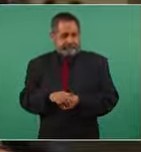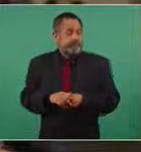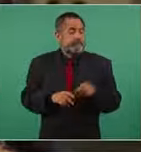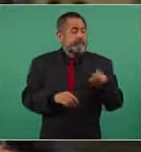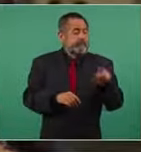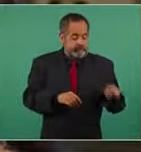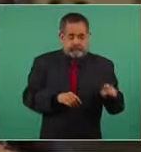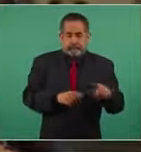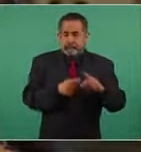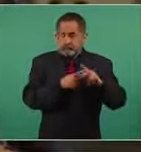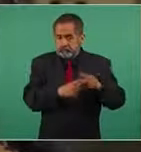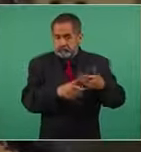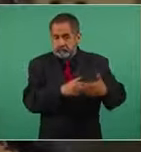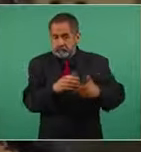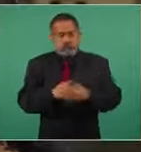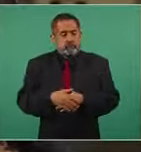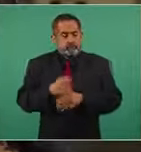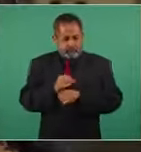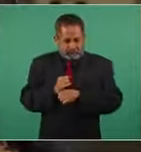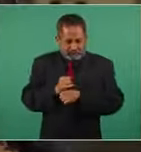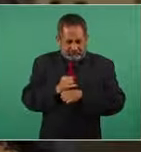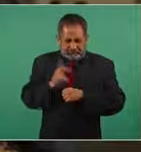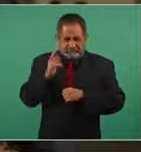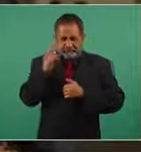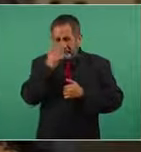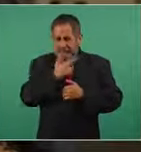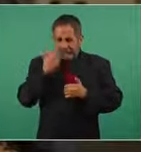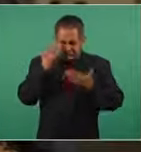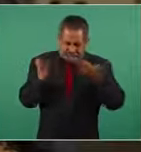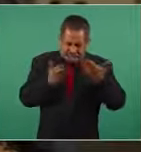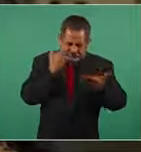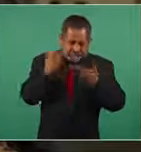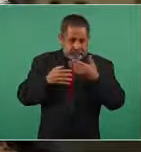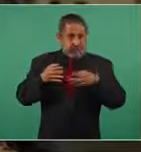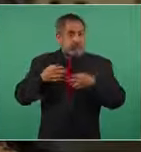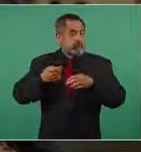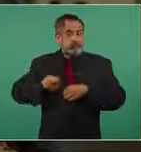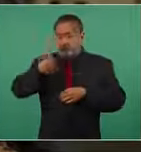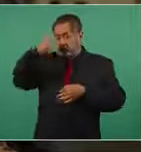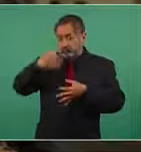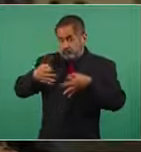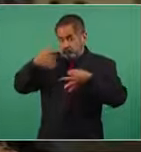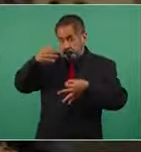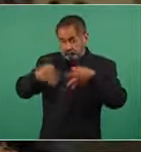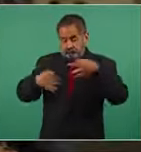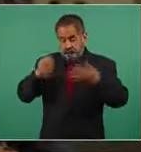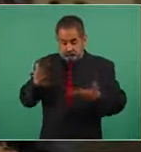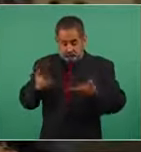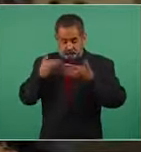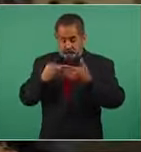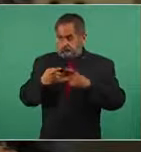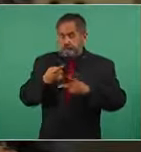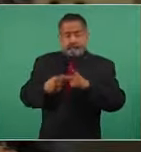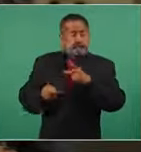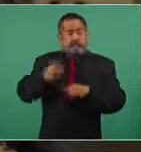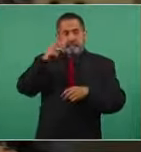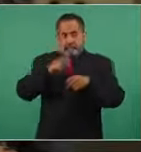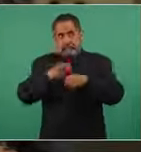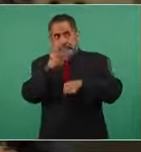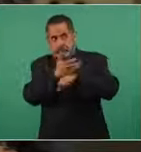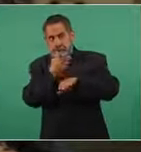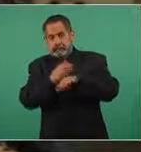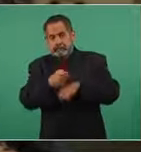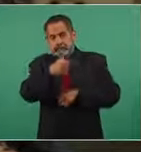A partir de ahí empiezo yo a revisar el juicio original que fue en Estados Unidos y